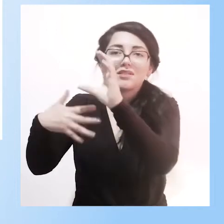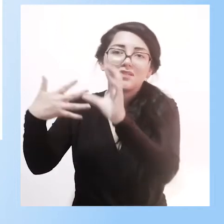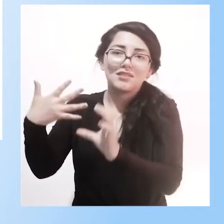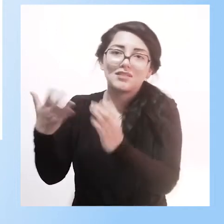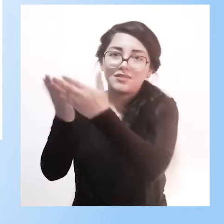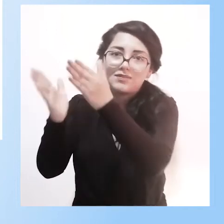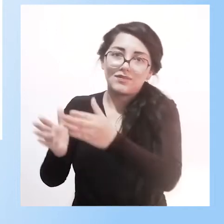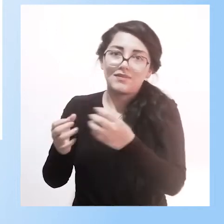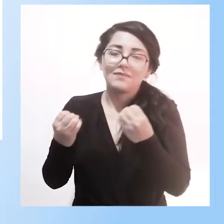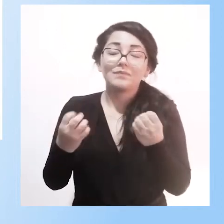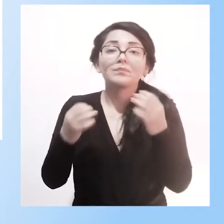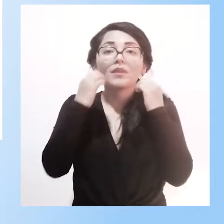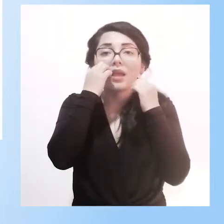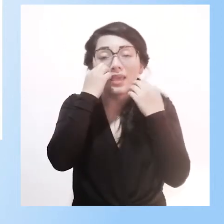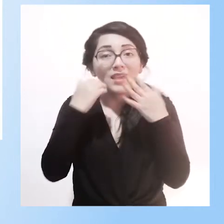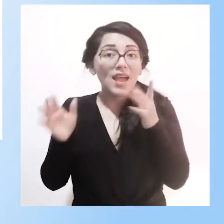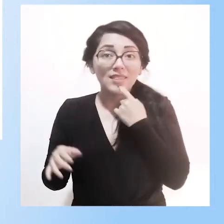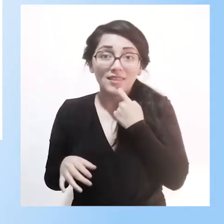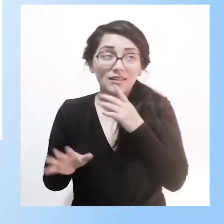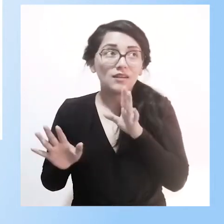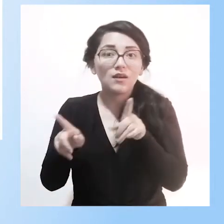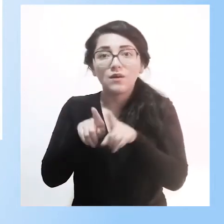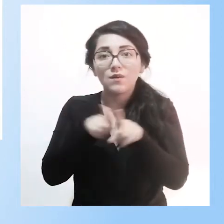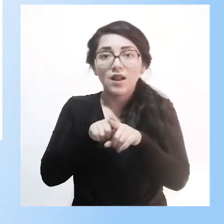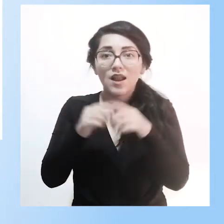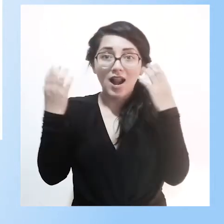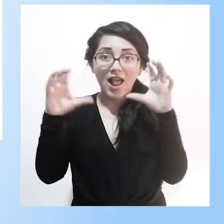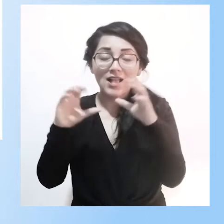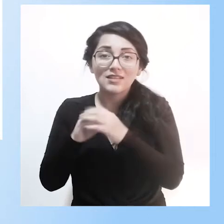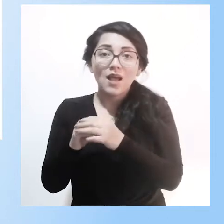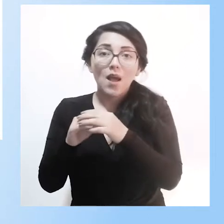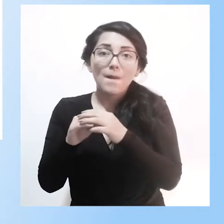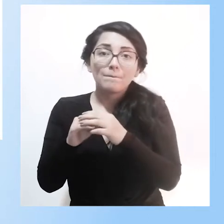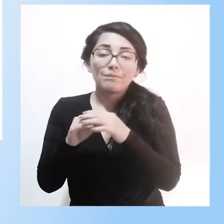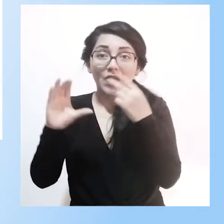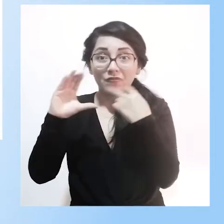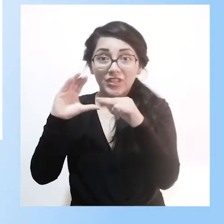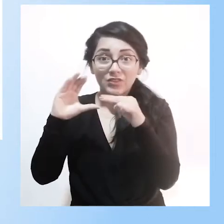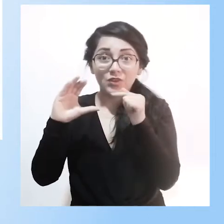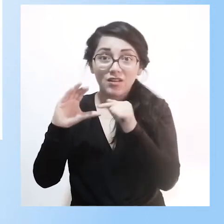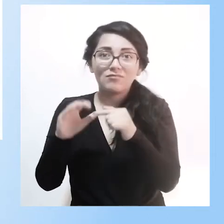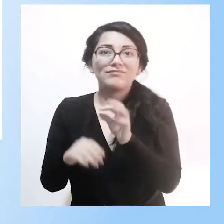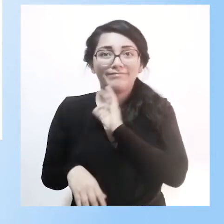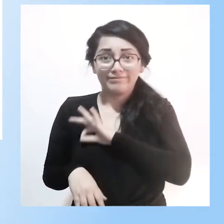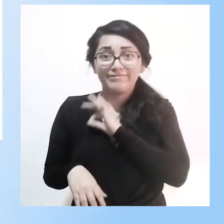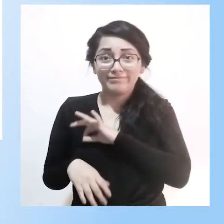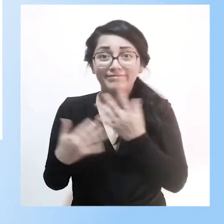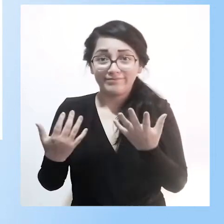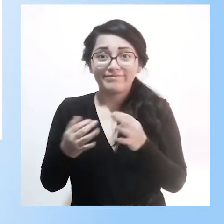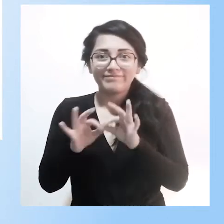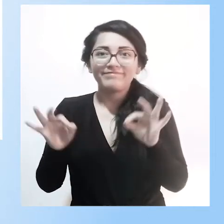Por supuesto, ya lo dije recién, el aula virtual ha sido ahora, ha pasado a ser algo muy importante.